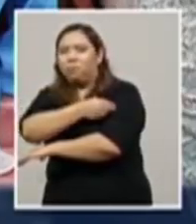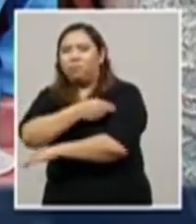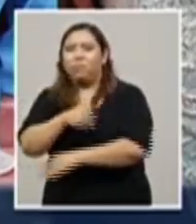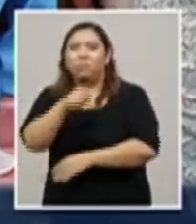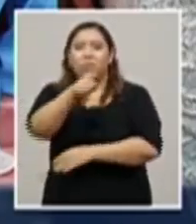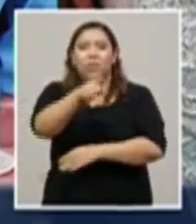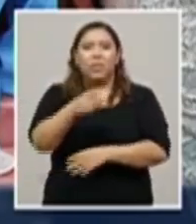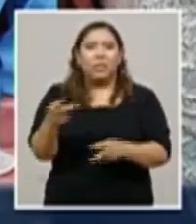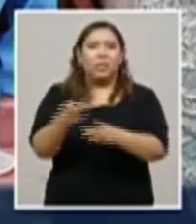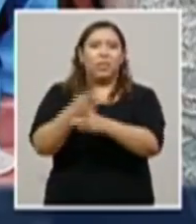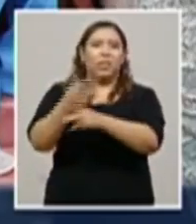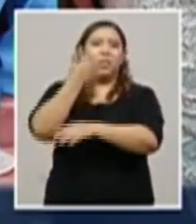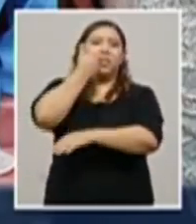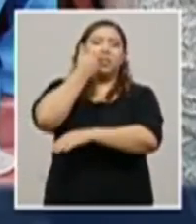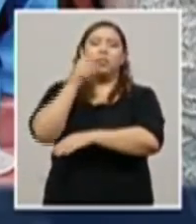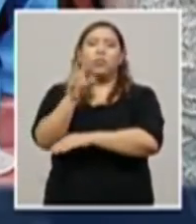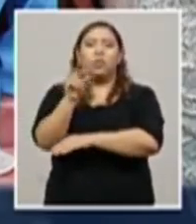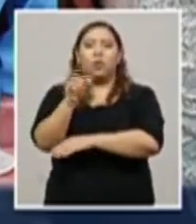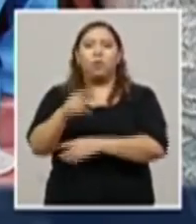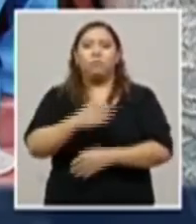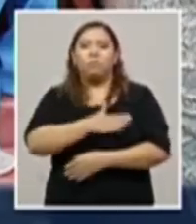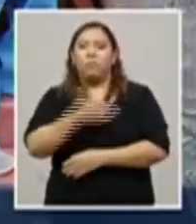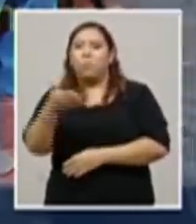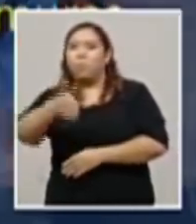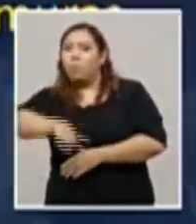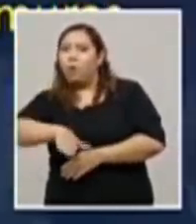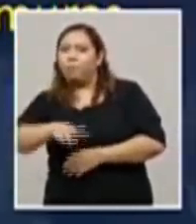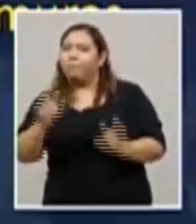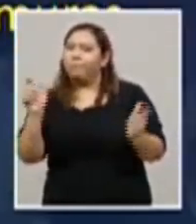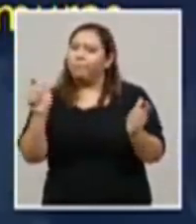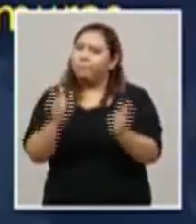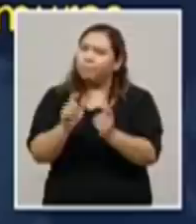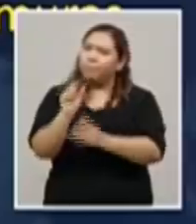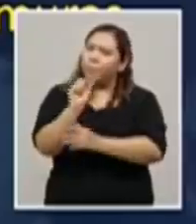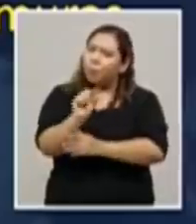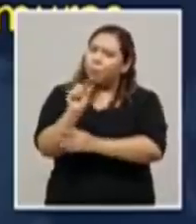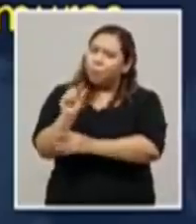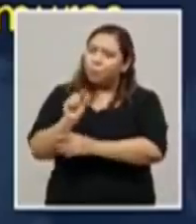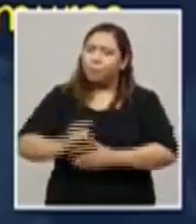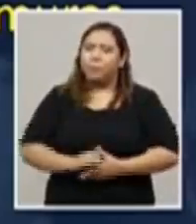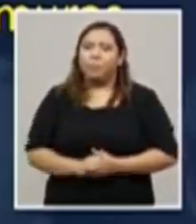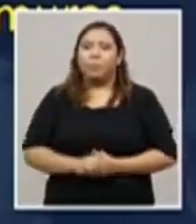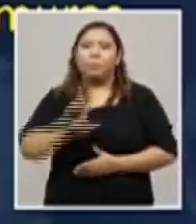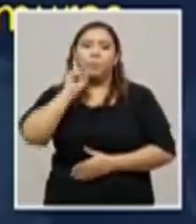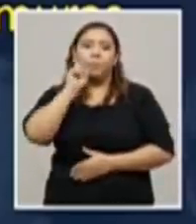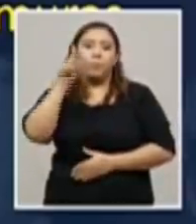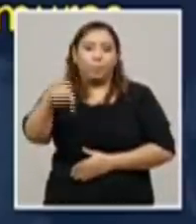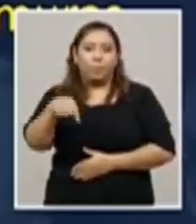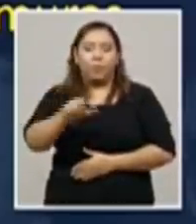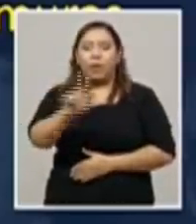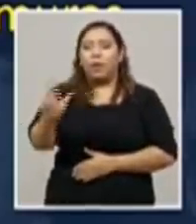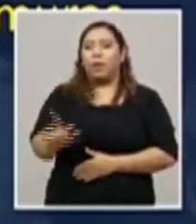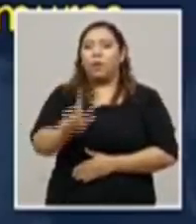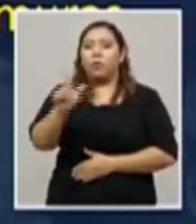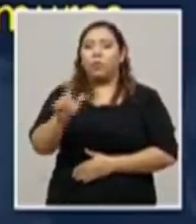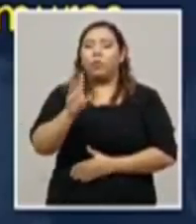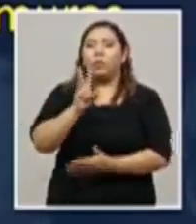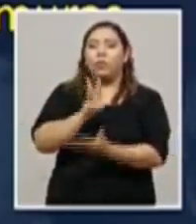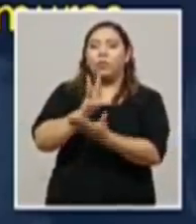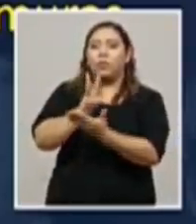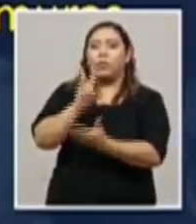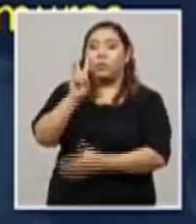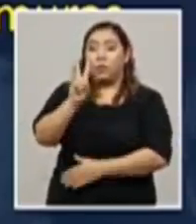disminuir la mortalidad como país. El día de mañana, lunes 6 de julio del 2020,